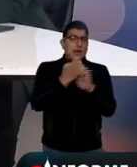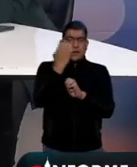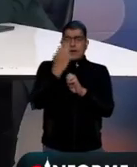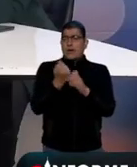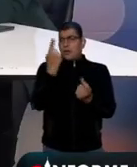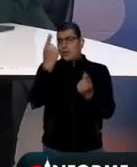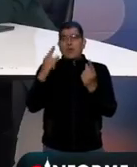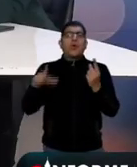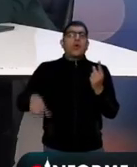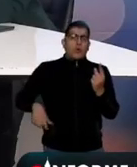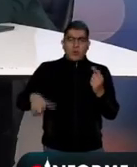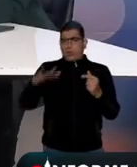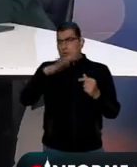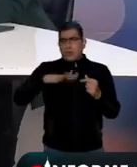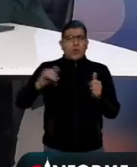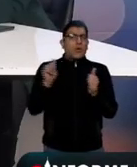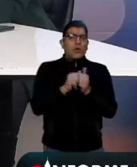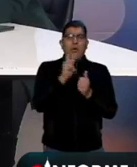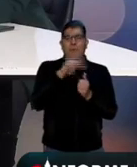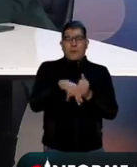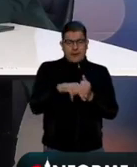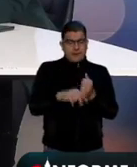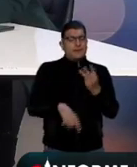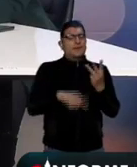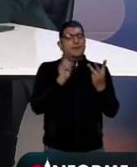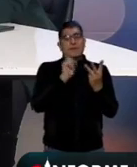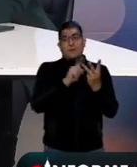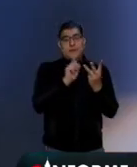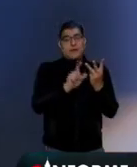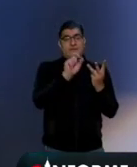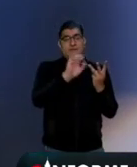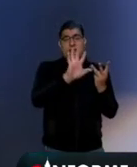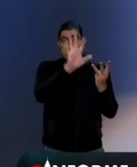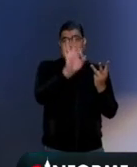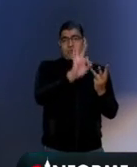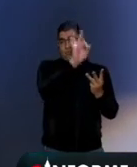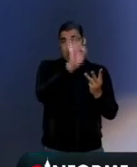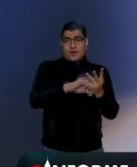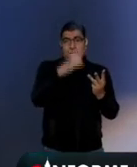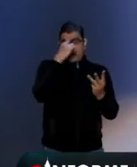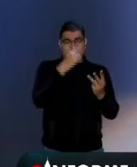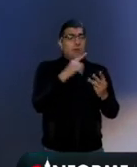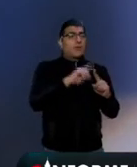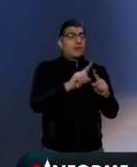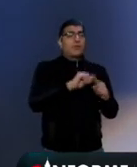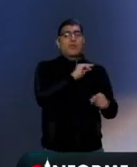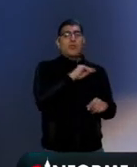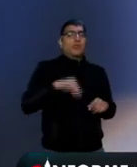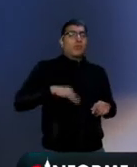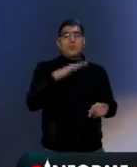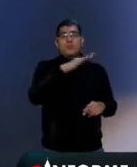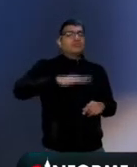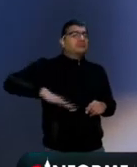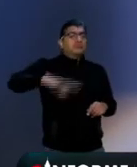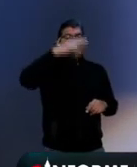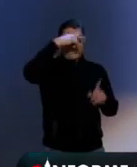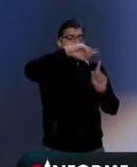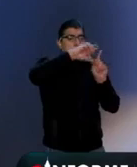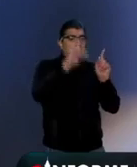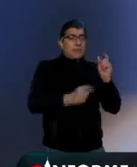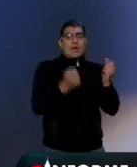gobernadas por el PAN. 25% para los municipios del país y